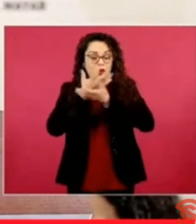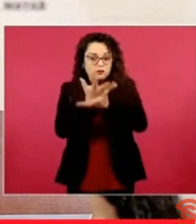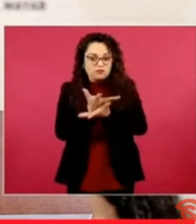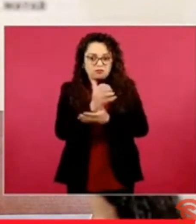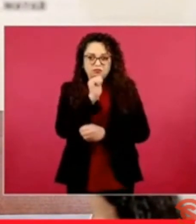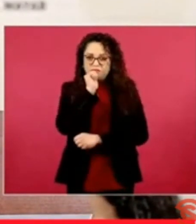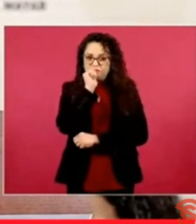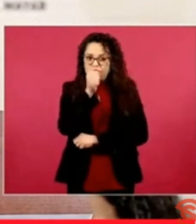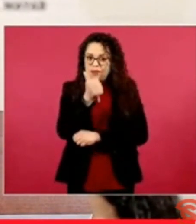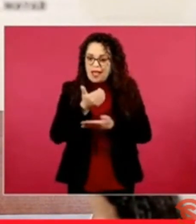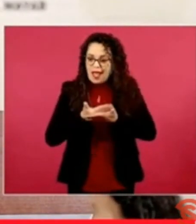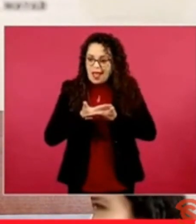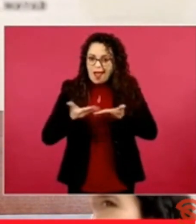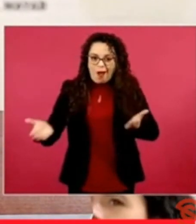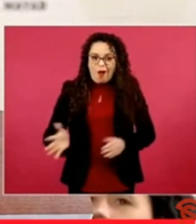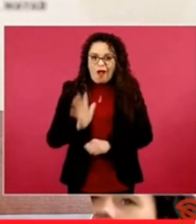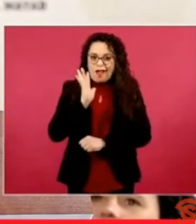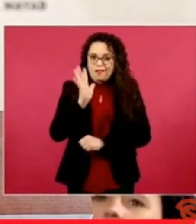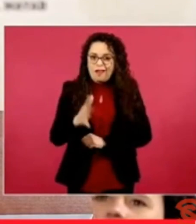y es muy bueno